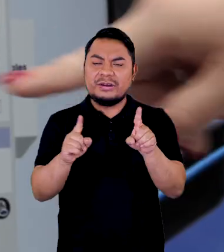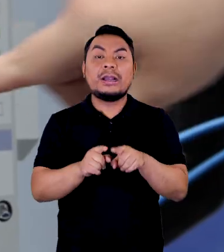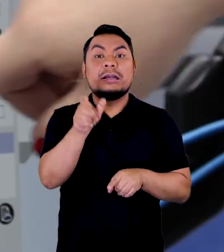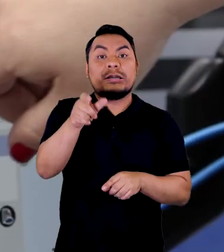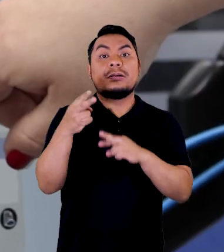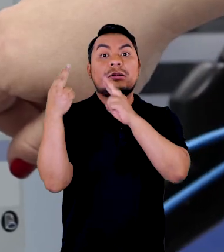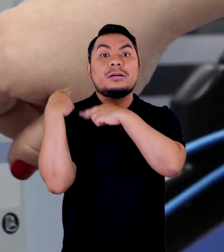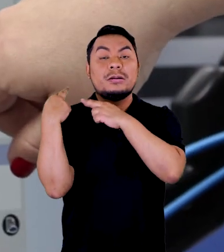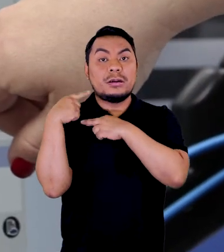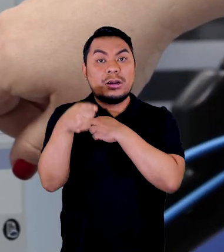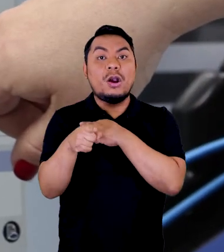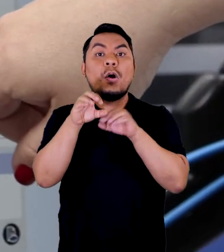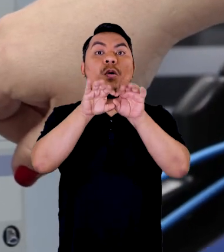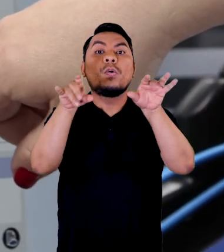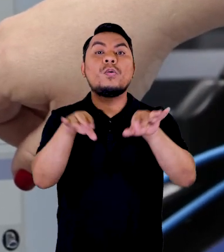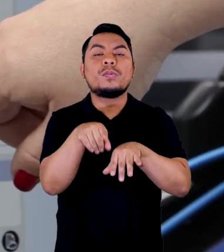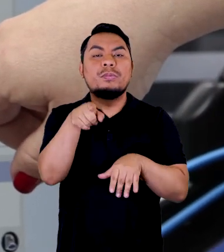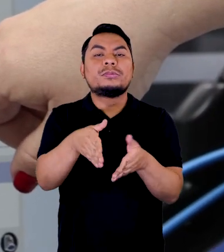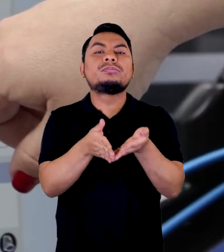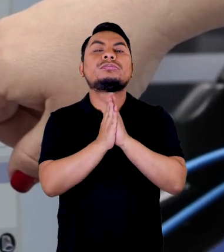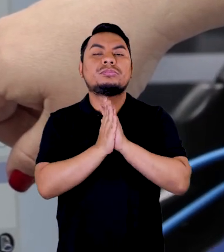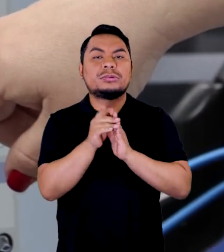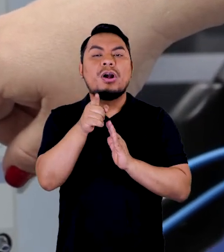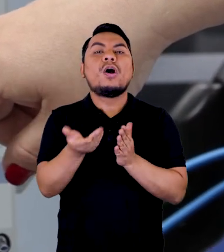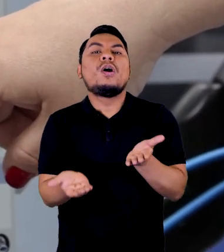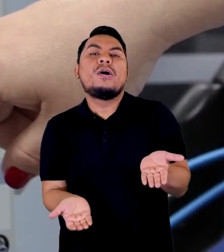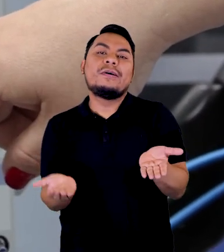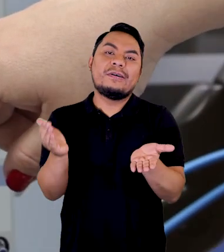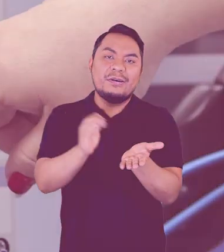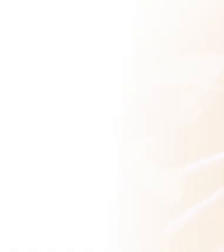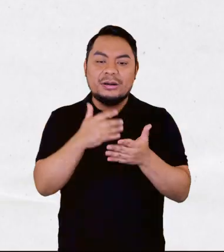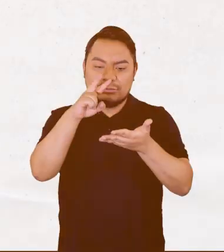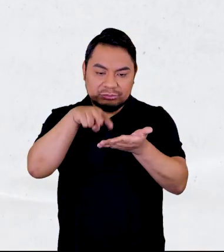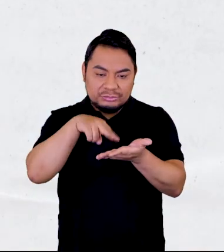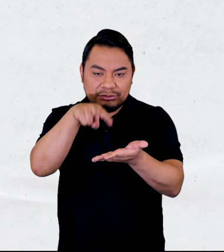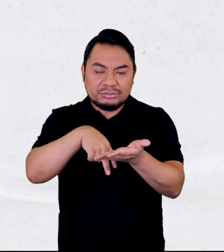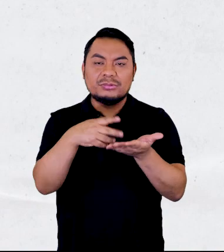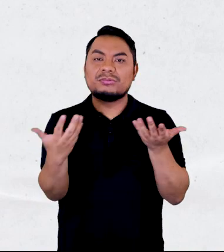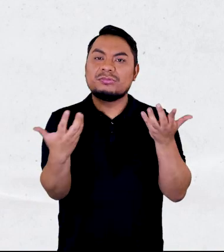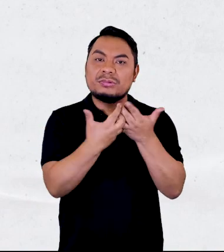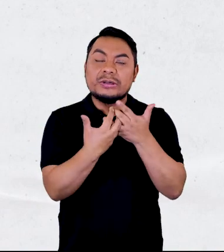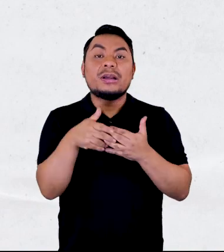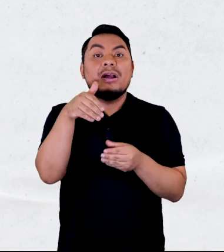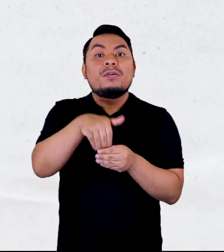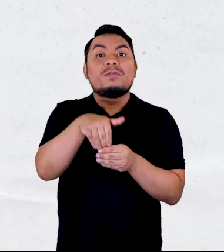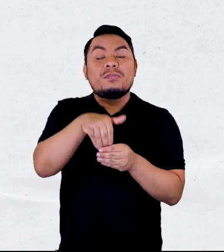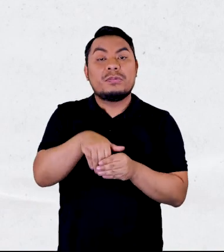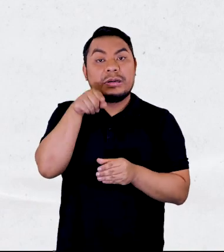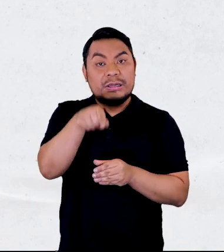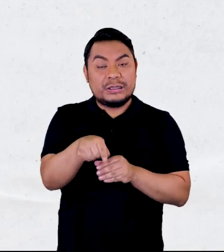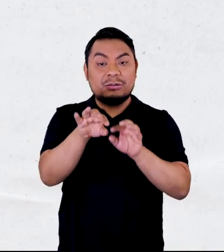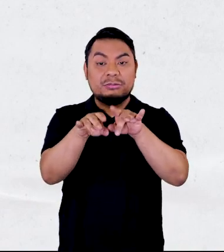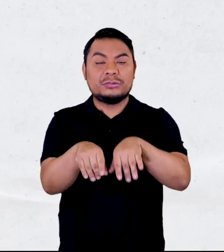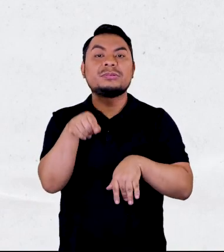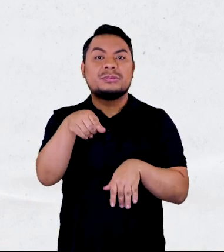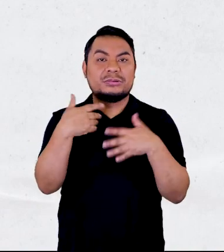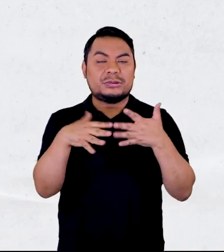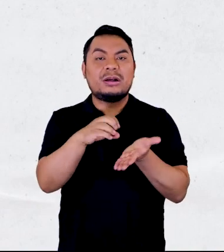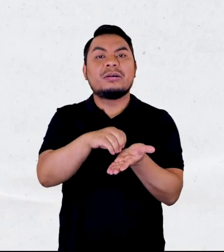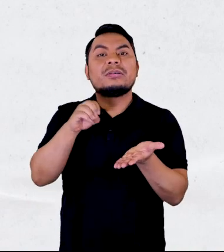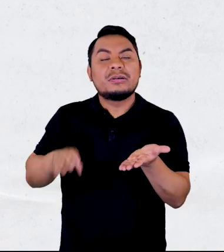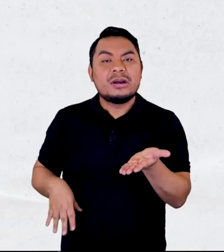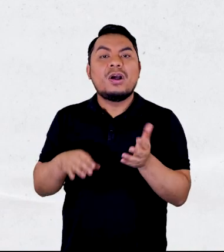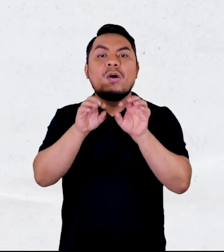encargado del centro de cómputo solicita el reprocesamiento del acta. Esto implica que los votos consignados en ella sean